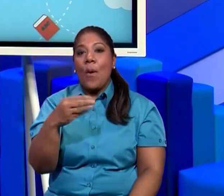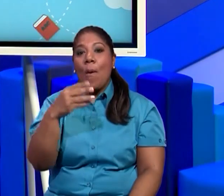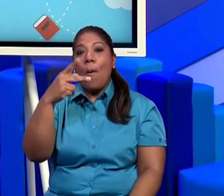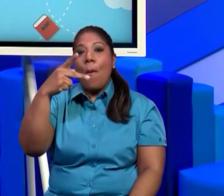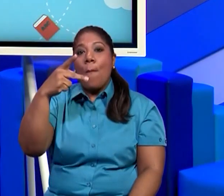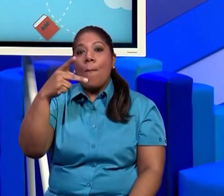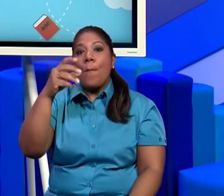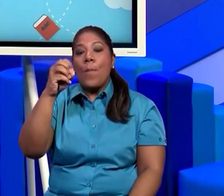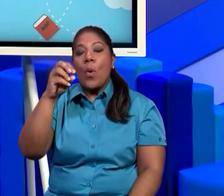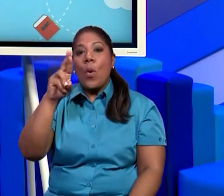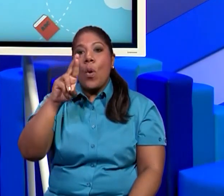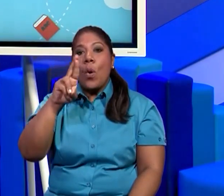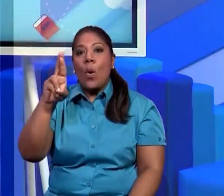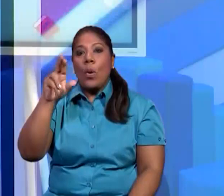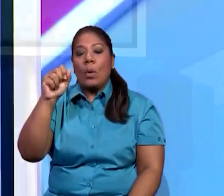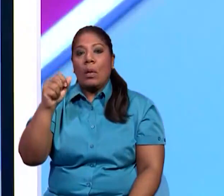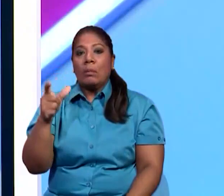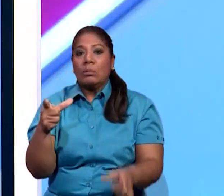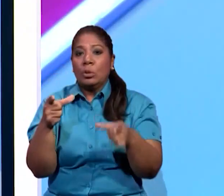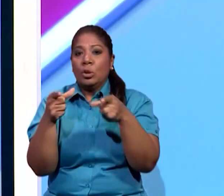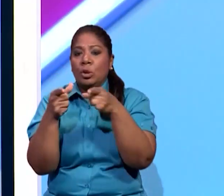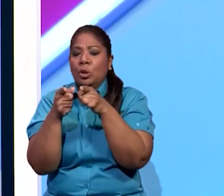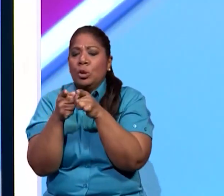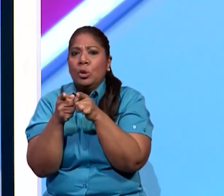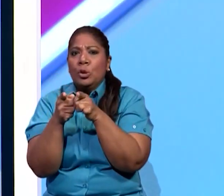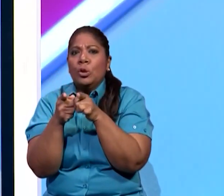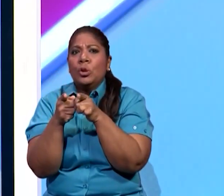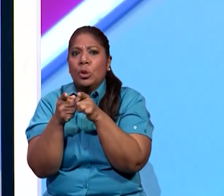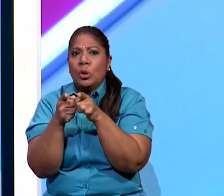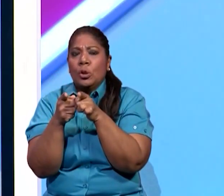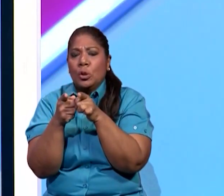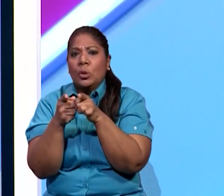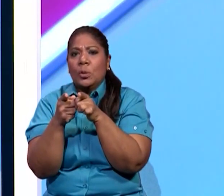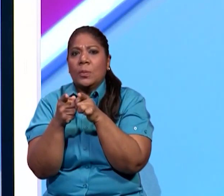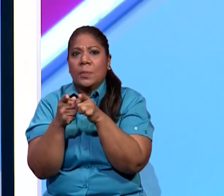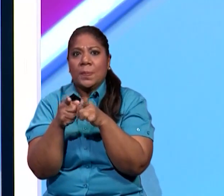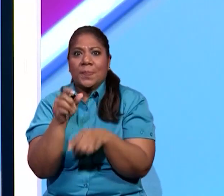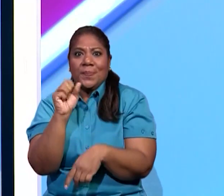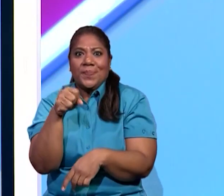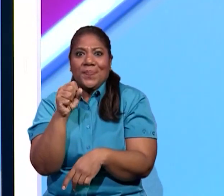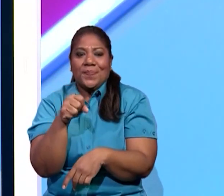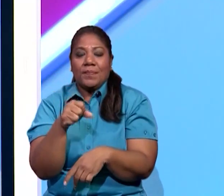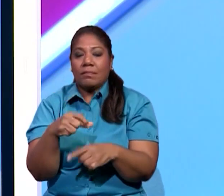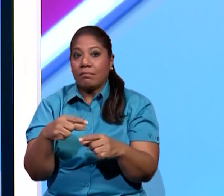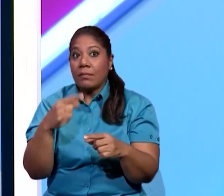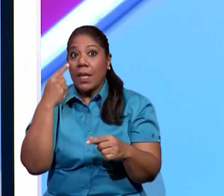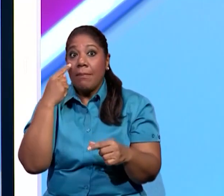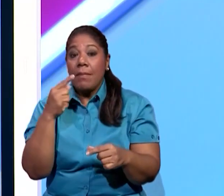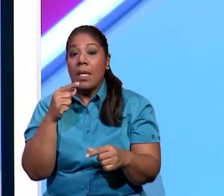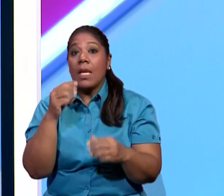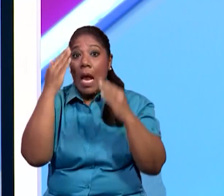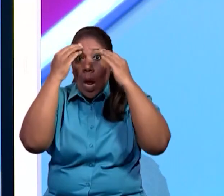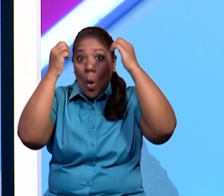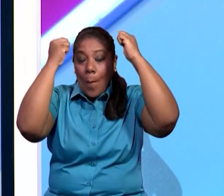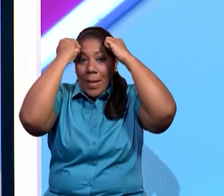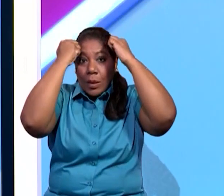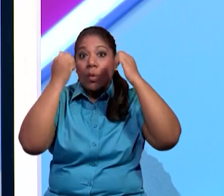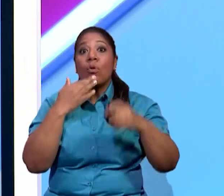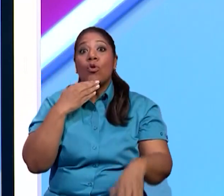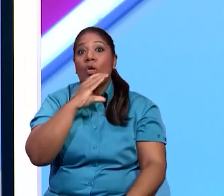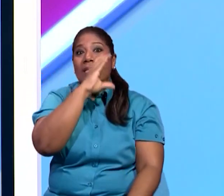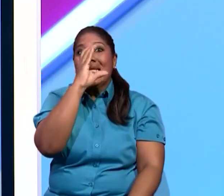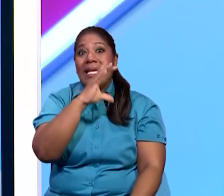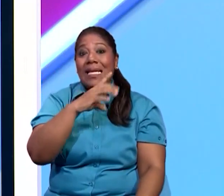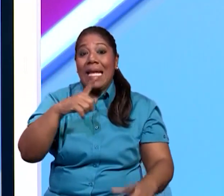tamaño tiene? Un tamaño pequeño. Encontramos tamaños grandes, tamaños